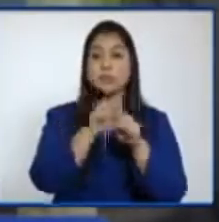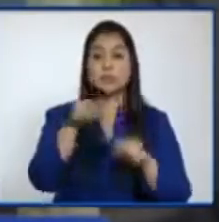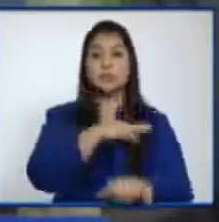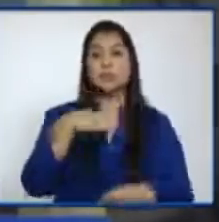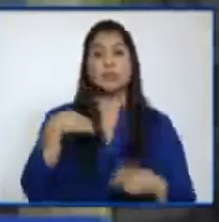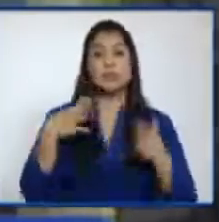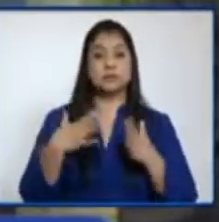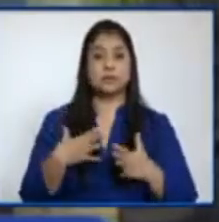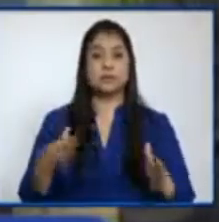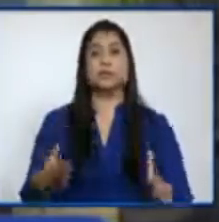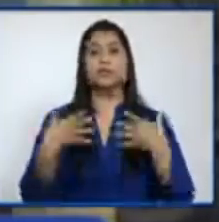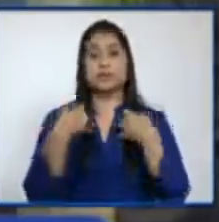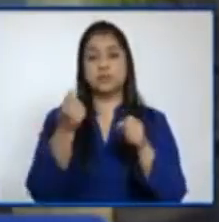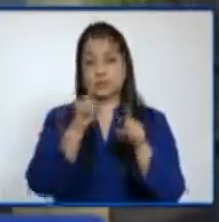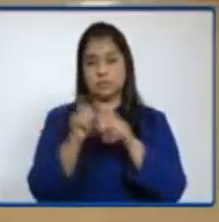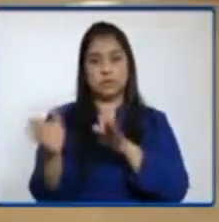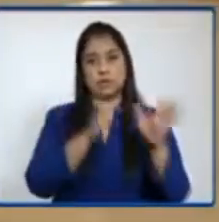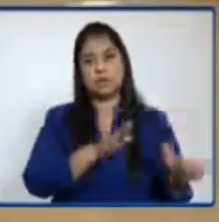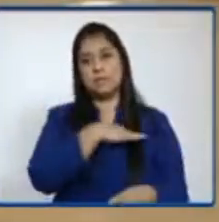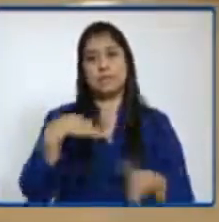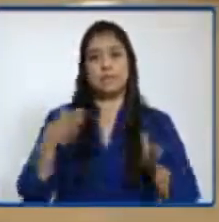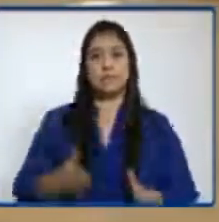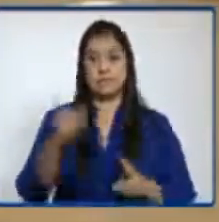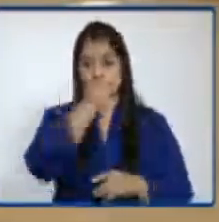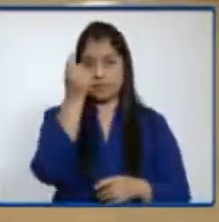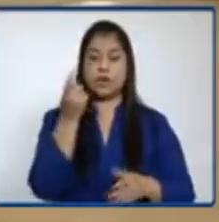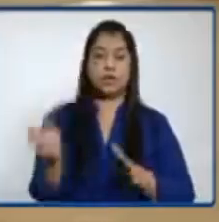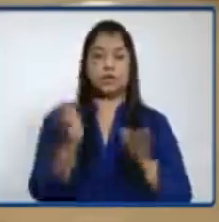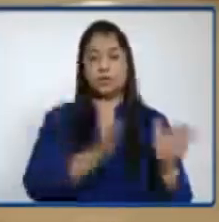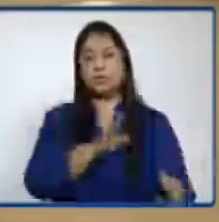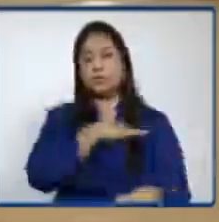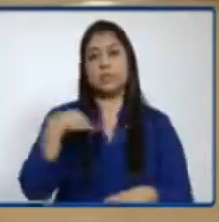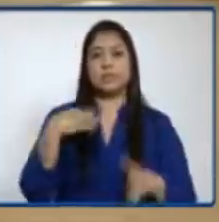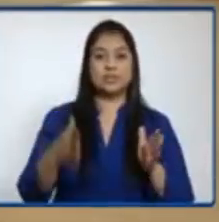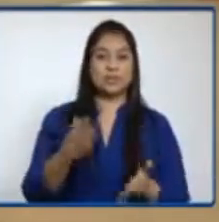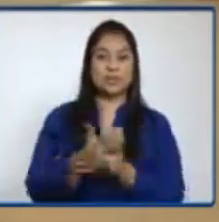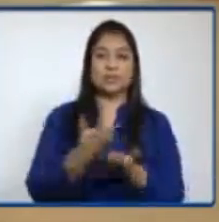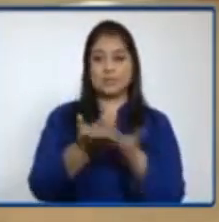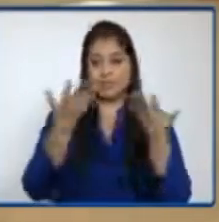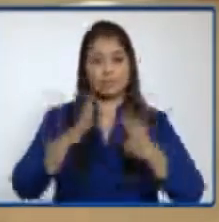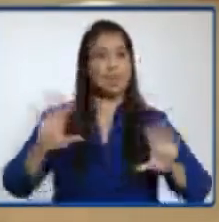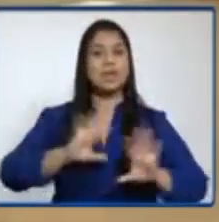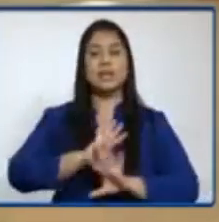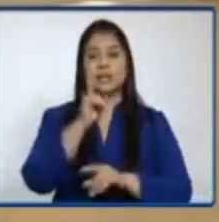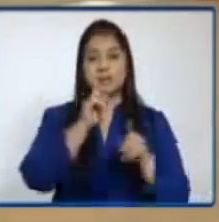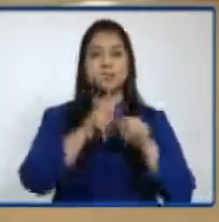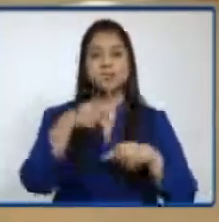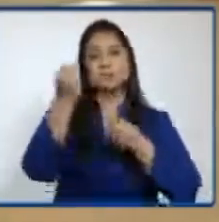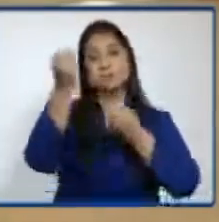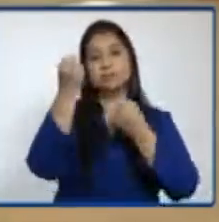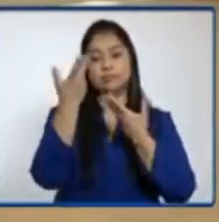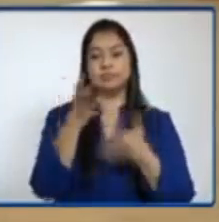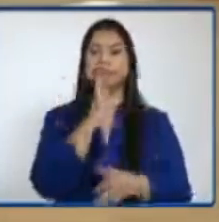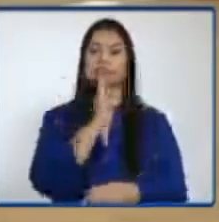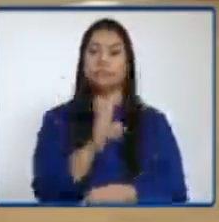ministra de salud, posteriormente al señor ministro de trabajo, luego el ministro de economía, y estamos ya nosotros en la disposición de